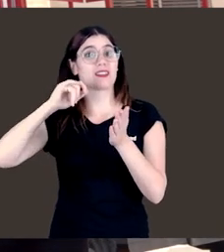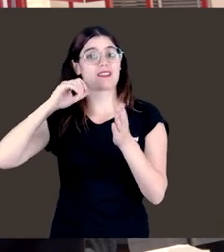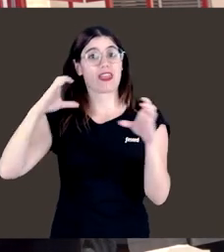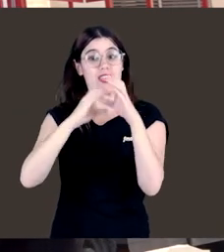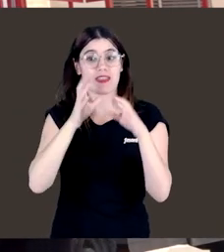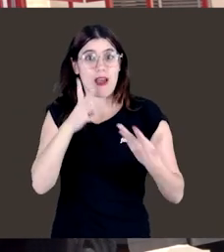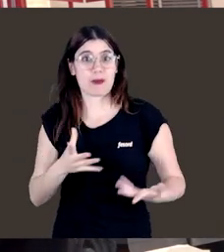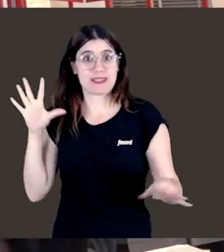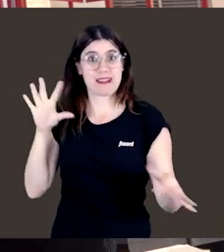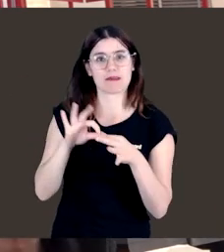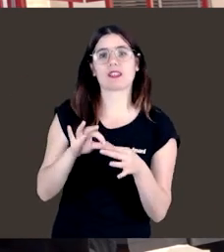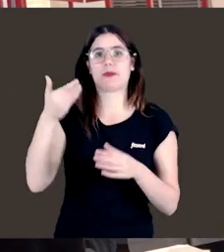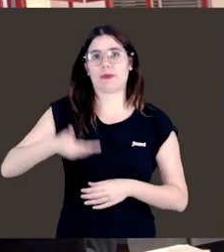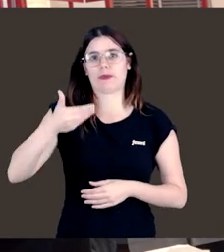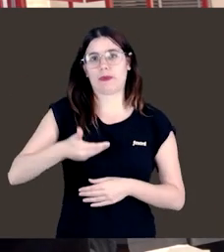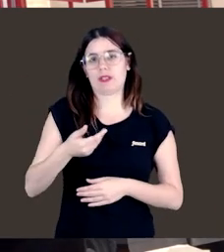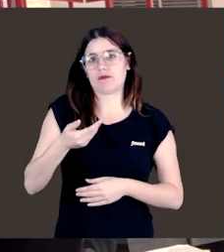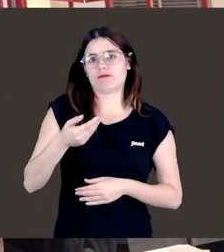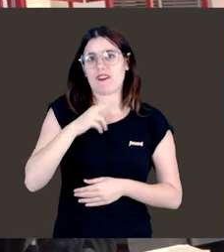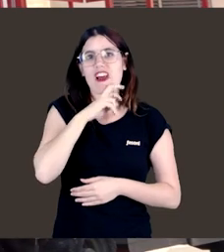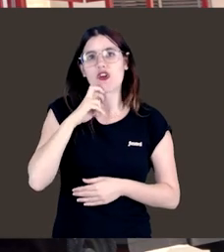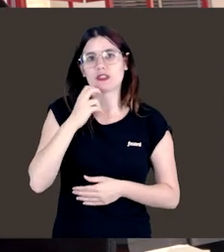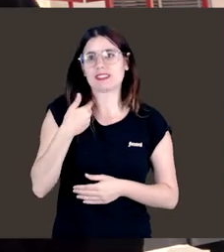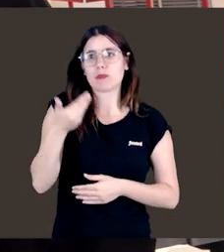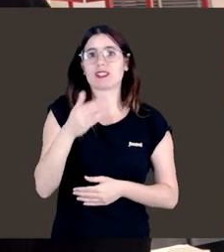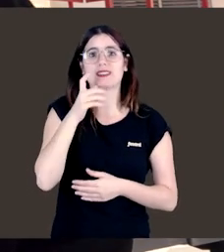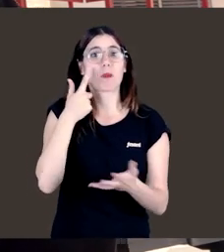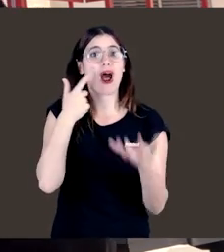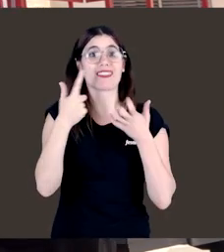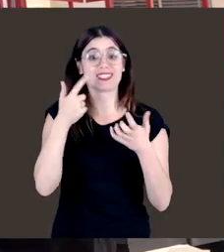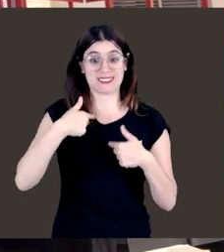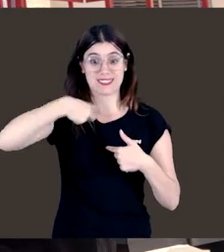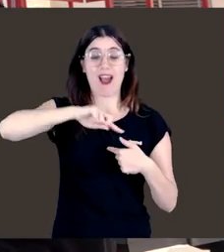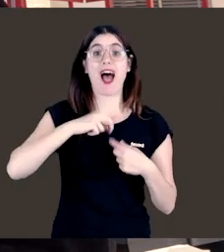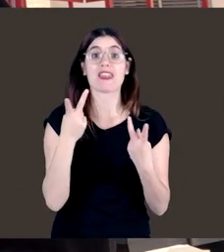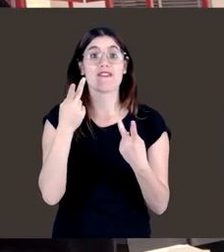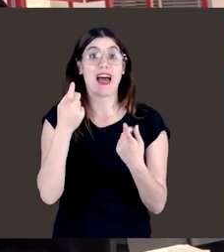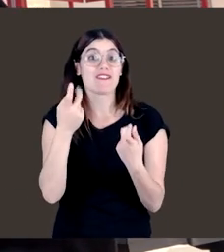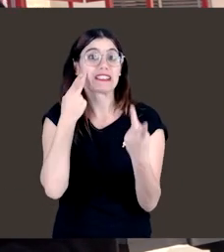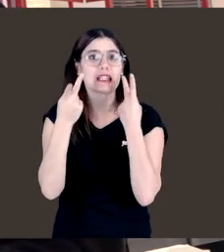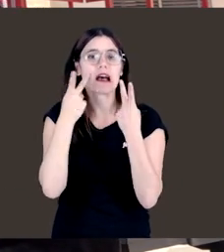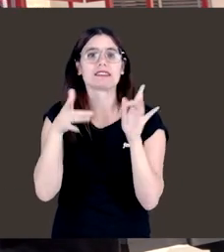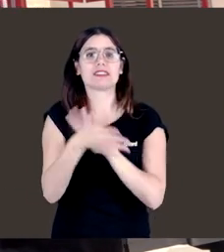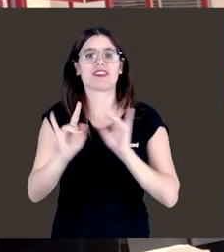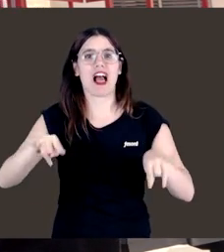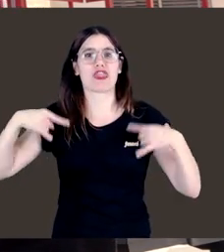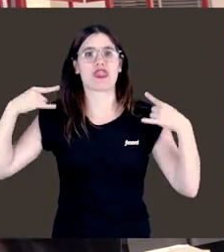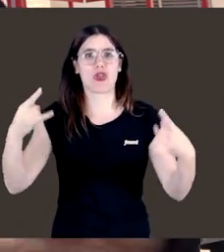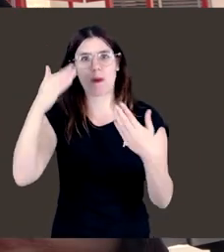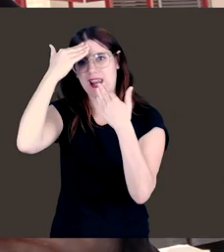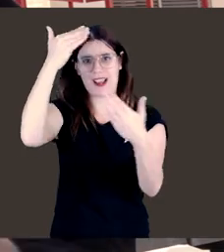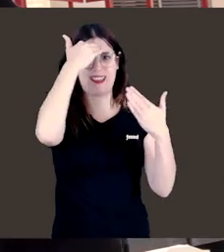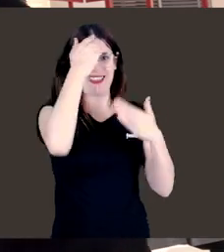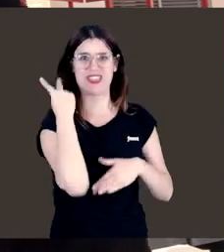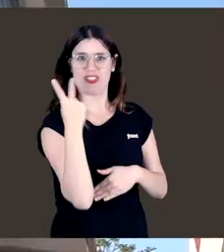artistas también, y en el presente, a través de nosotras, artistas que también necesitamos visibilidad, o sea, me parece